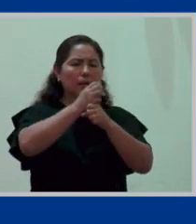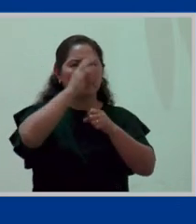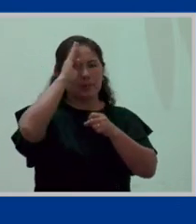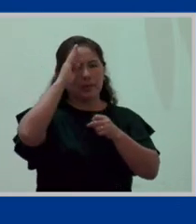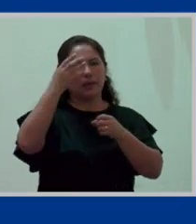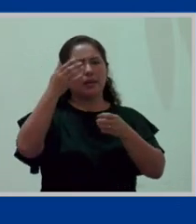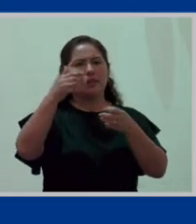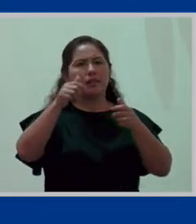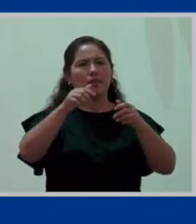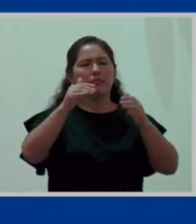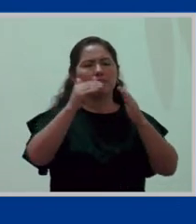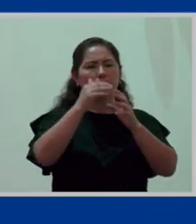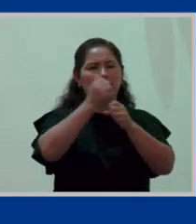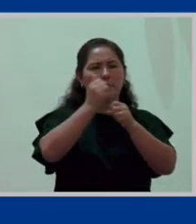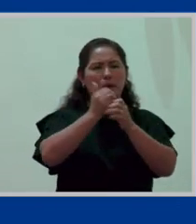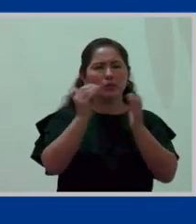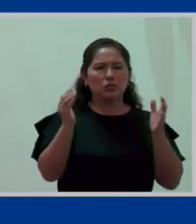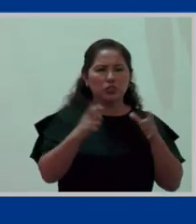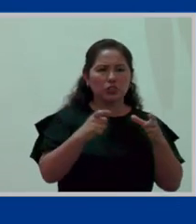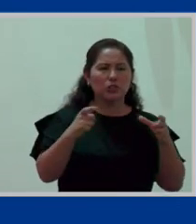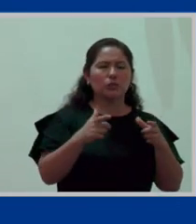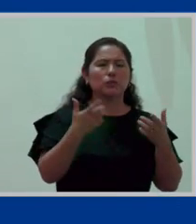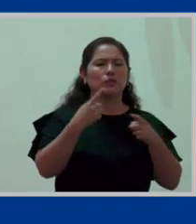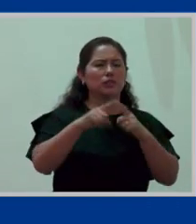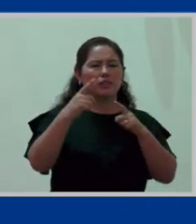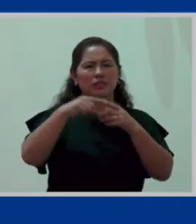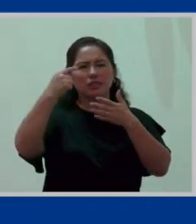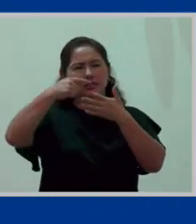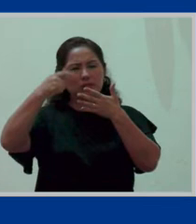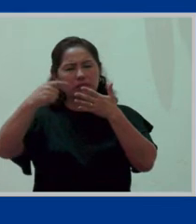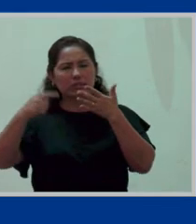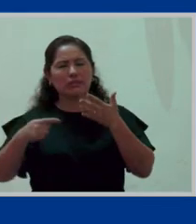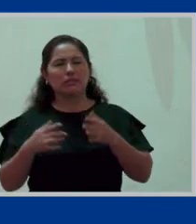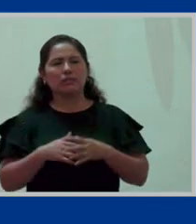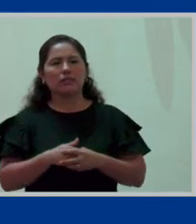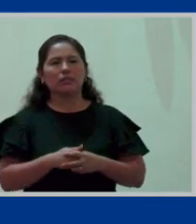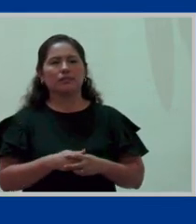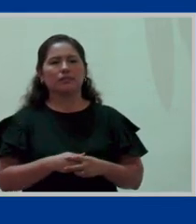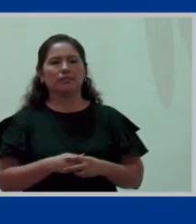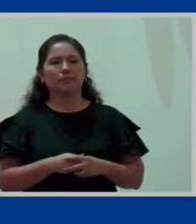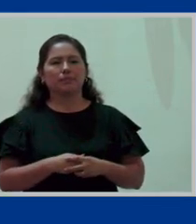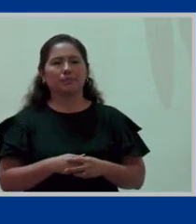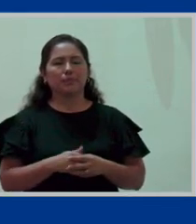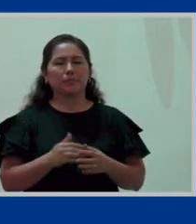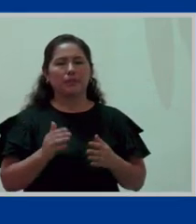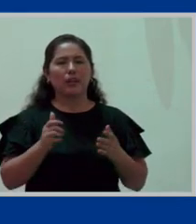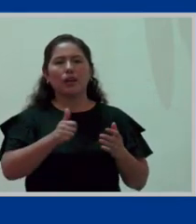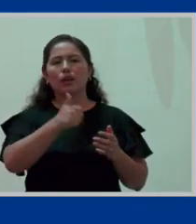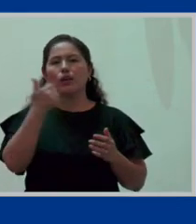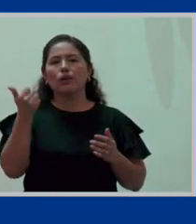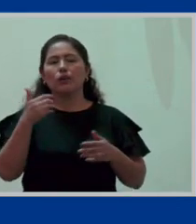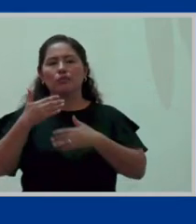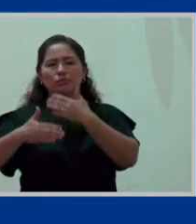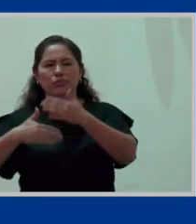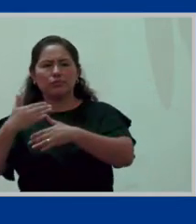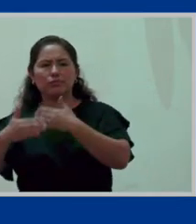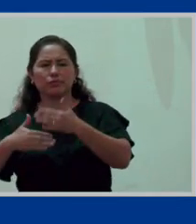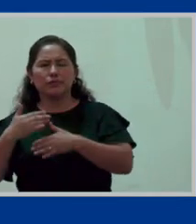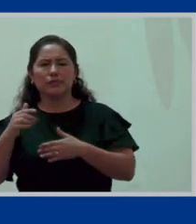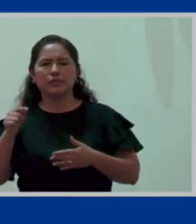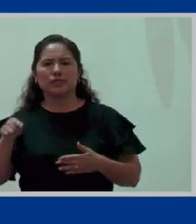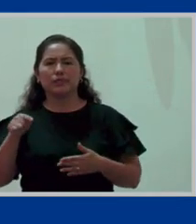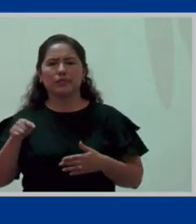minero, pesquero, portuario, todos los regímenes especiales en el sector privado. Bien. El procedimiento inspectivo,